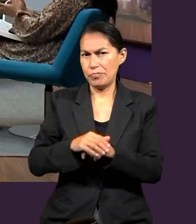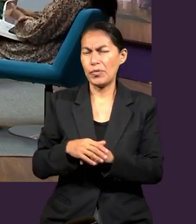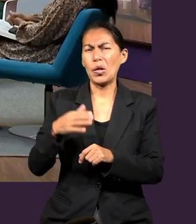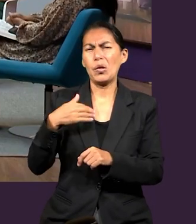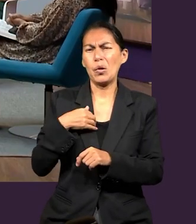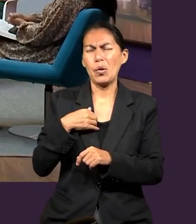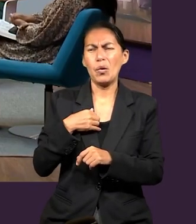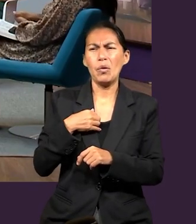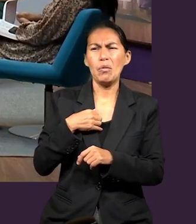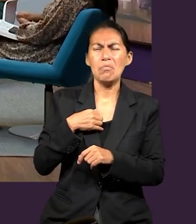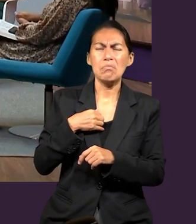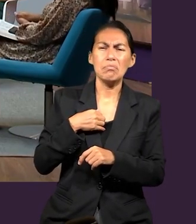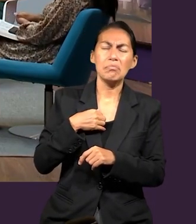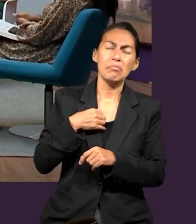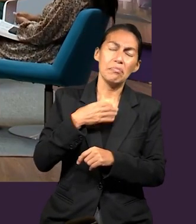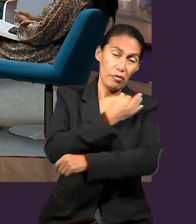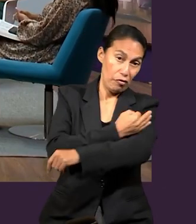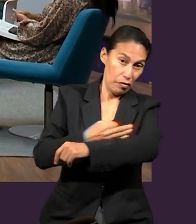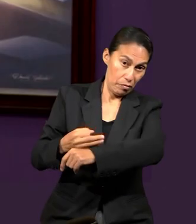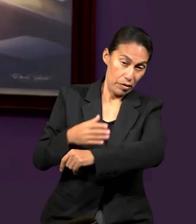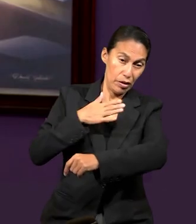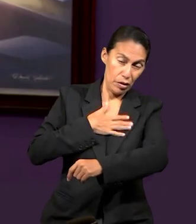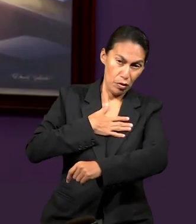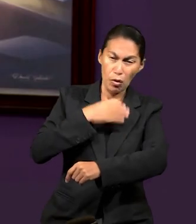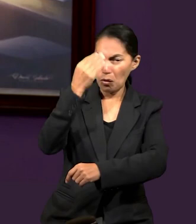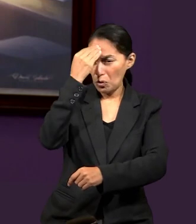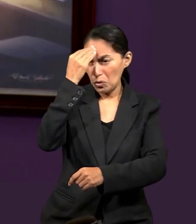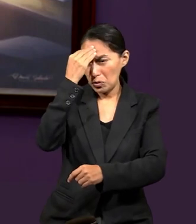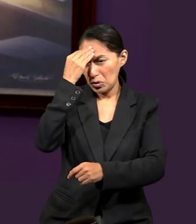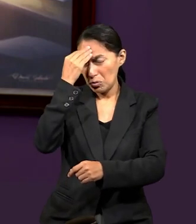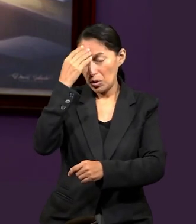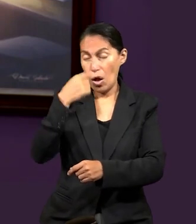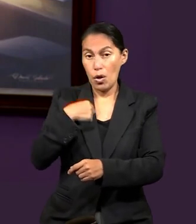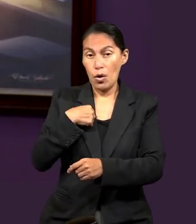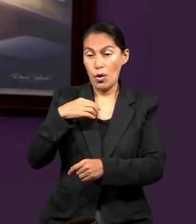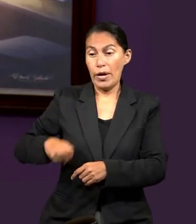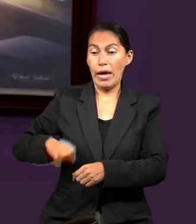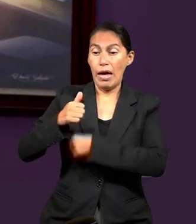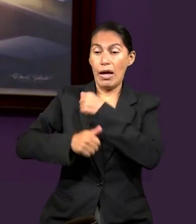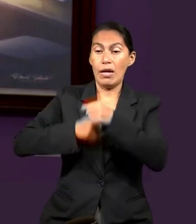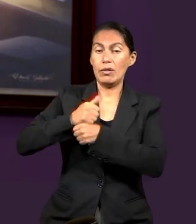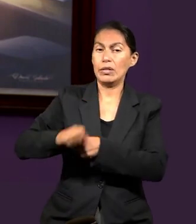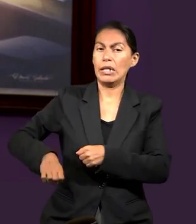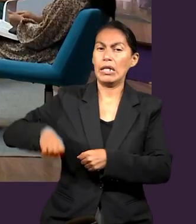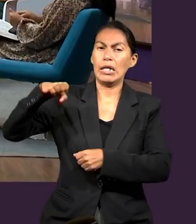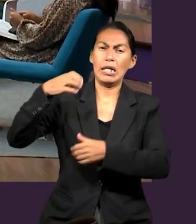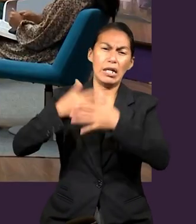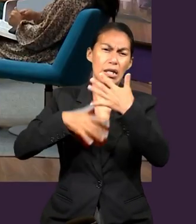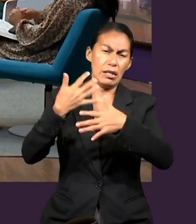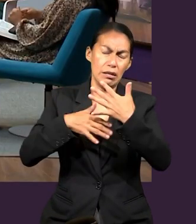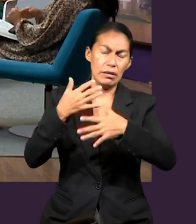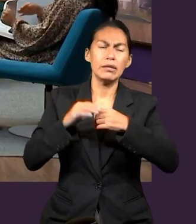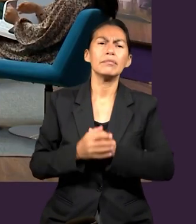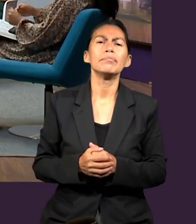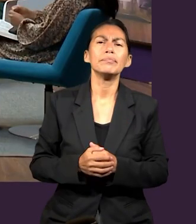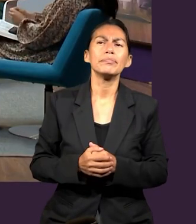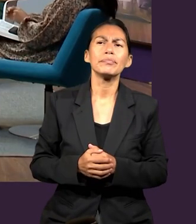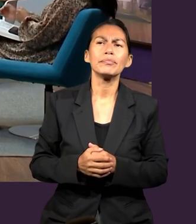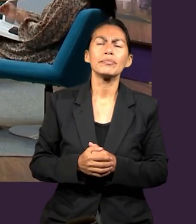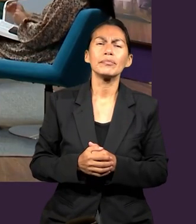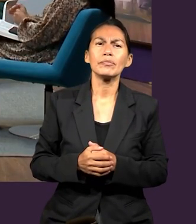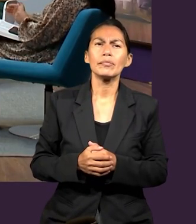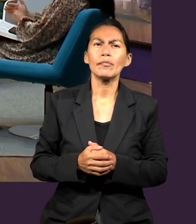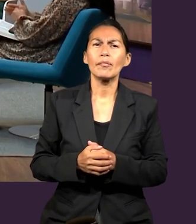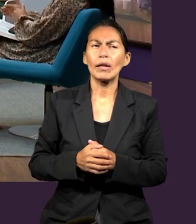conocí más bien junto con mi familia de como tal la Biblia, empezar a leerla hasta los 15 años y pues bueno,